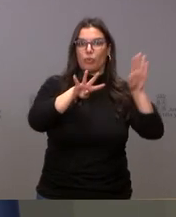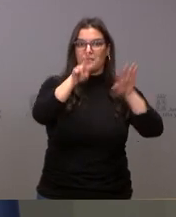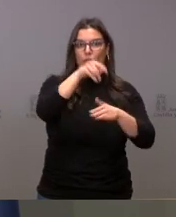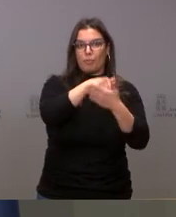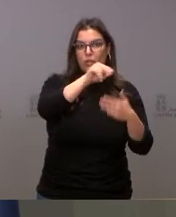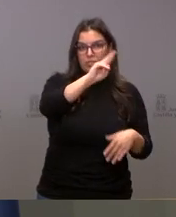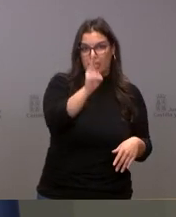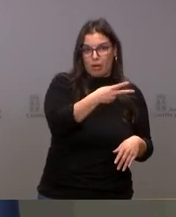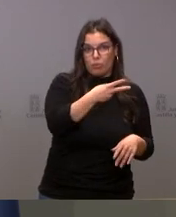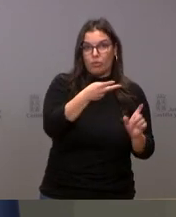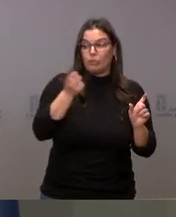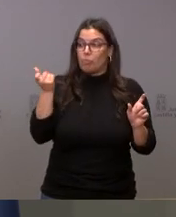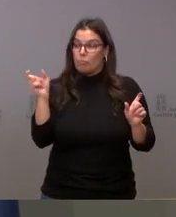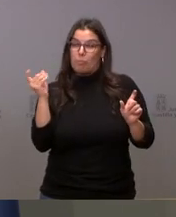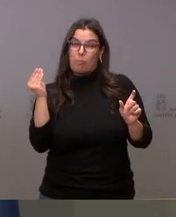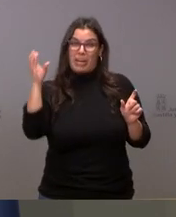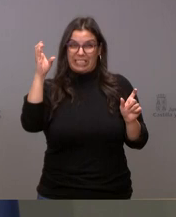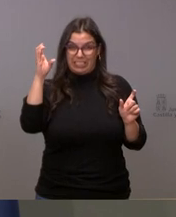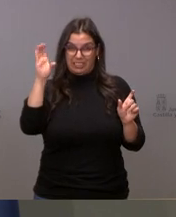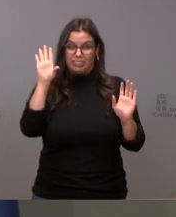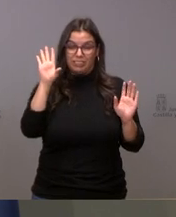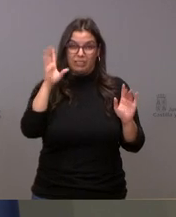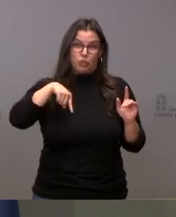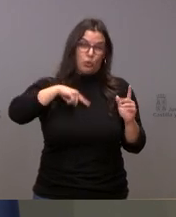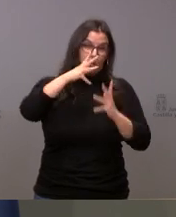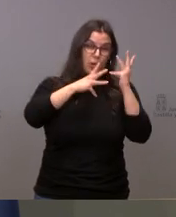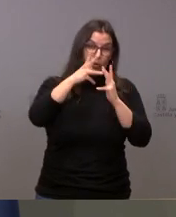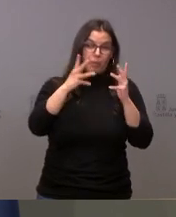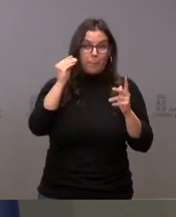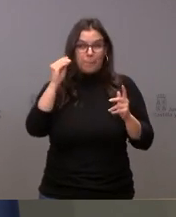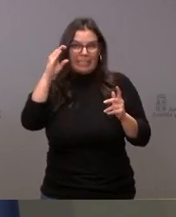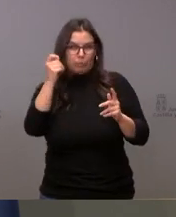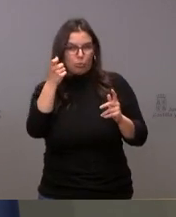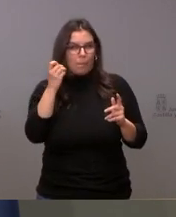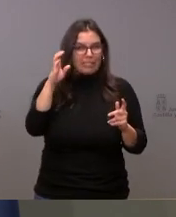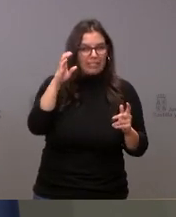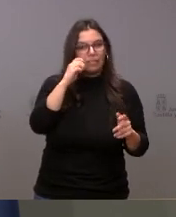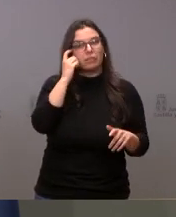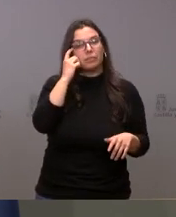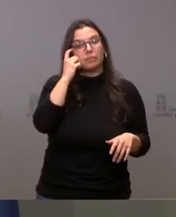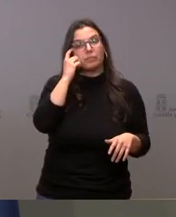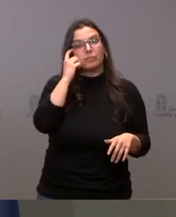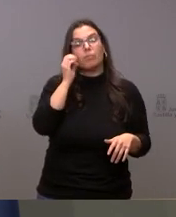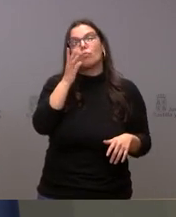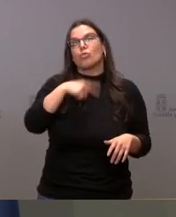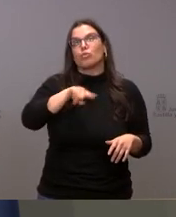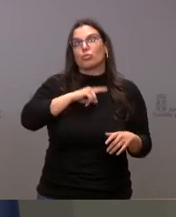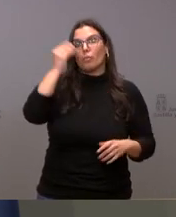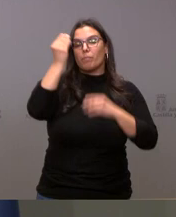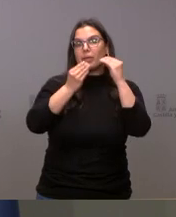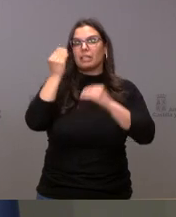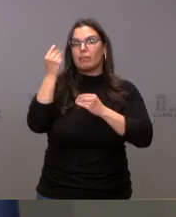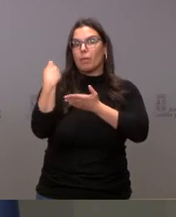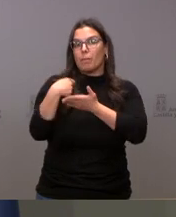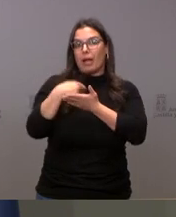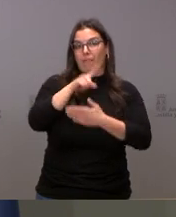Por tanto, esta cifra es un poco mayor incluso a las que nosotros habíamos estimado como consecuencia de que habíamos considerado el pago a